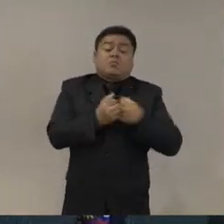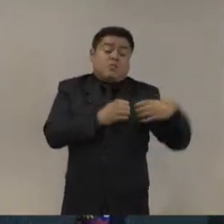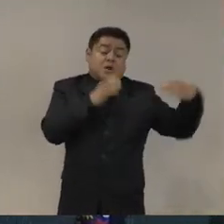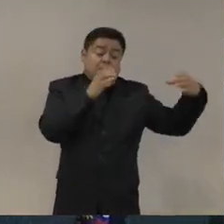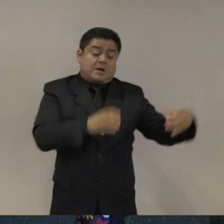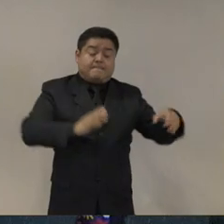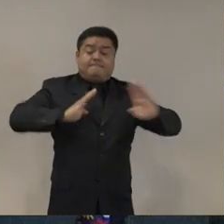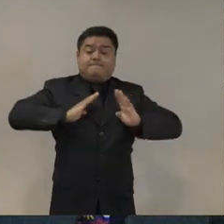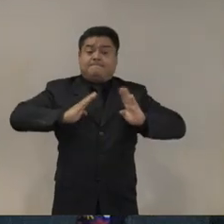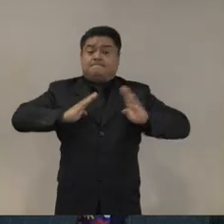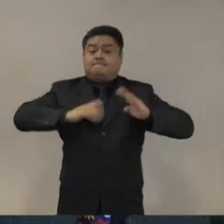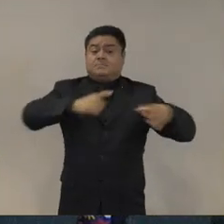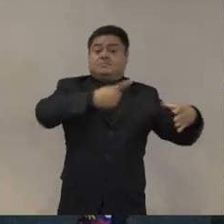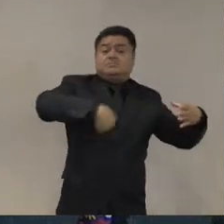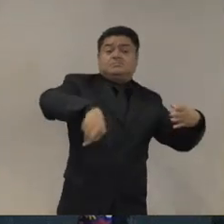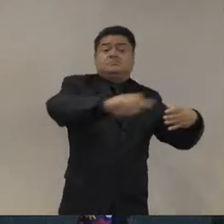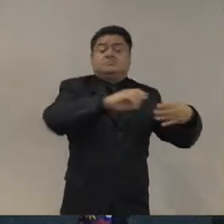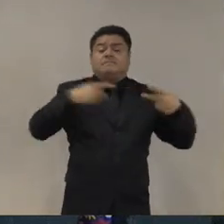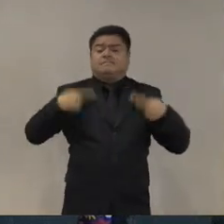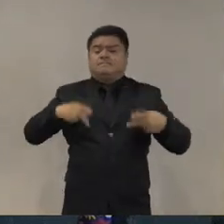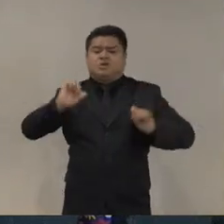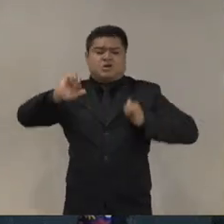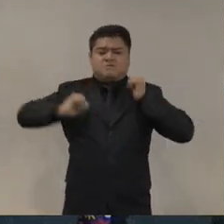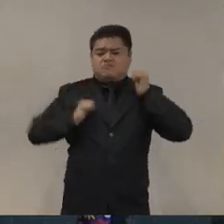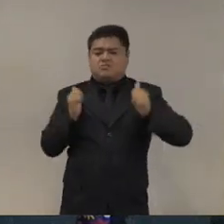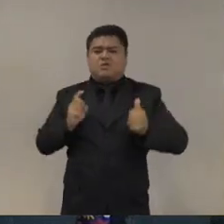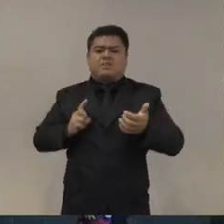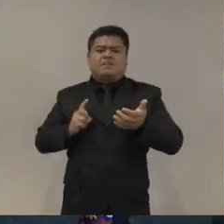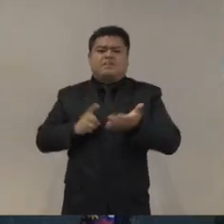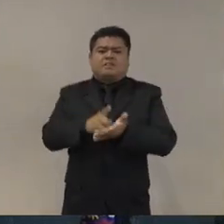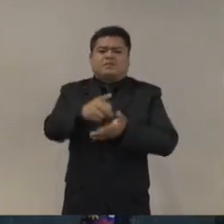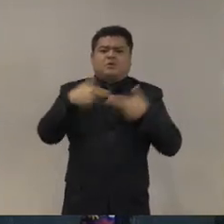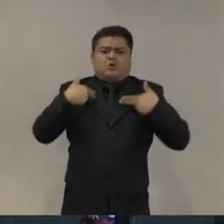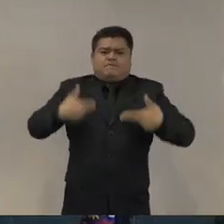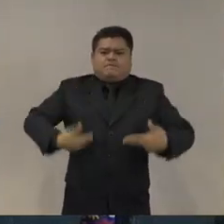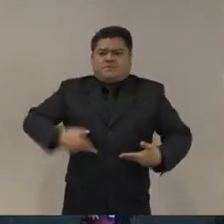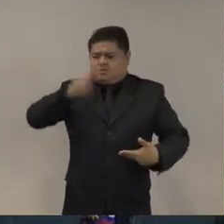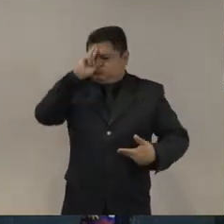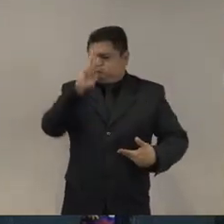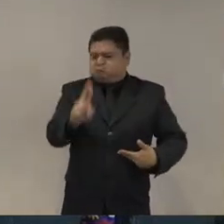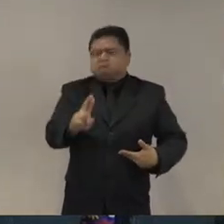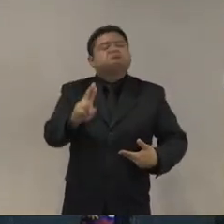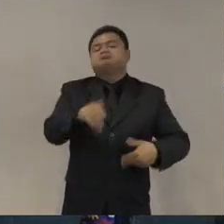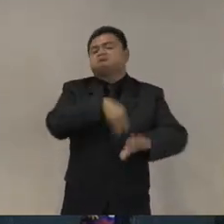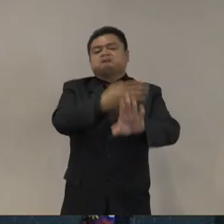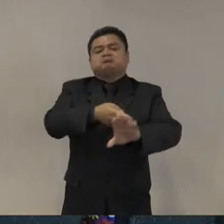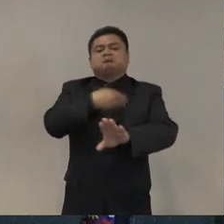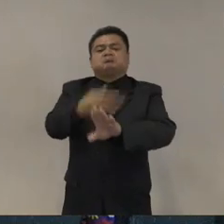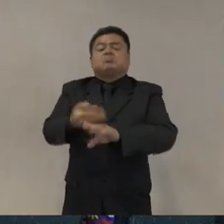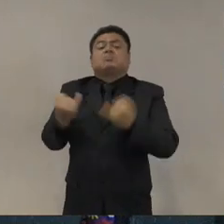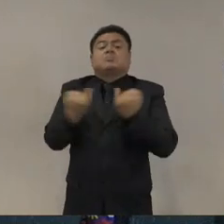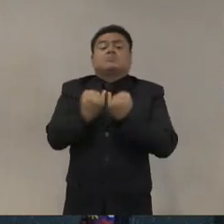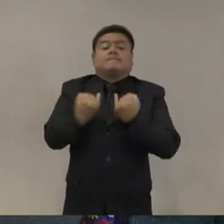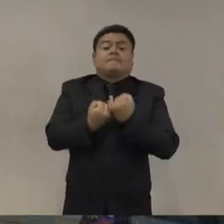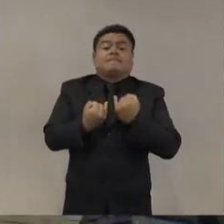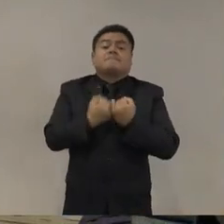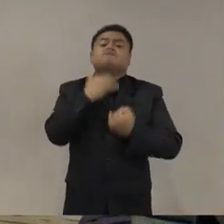preservación y la profundización de la corrupción. Se me pasó el crecimiento de las